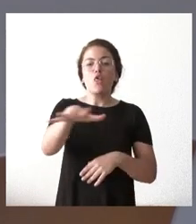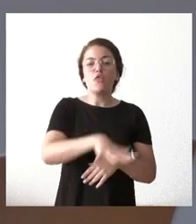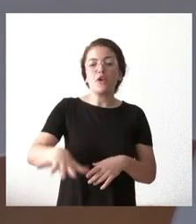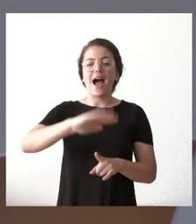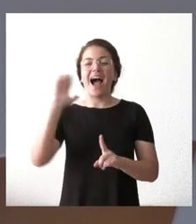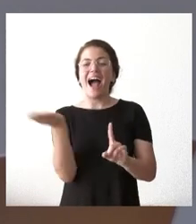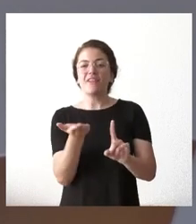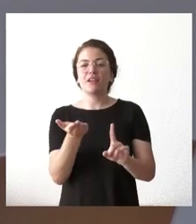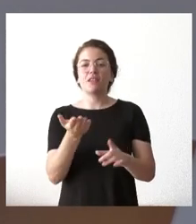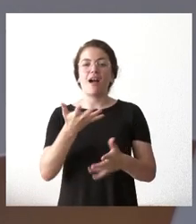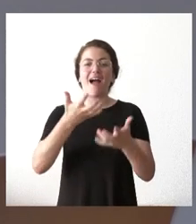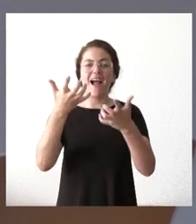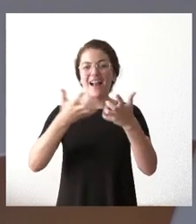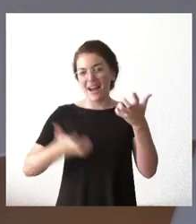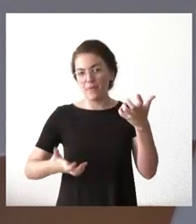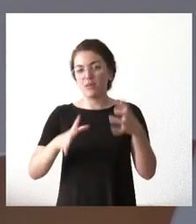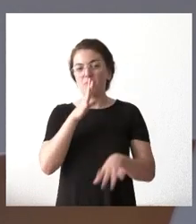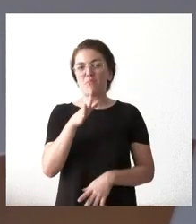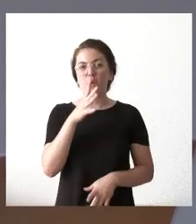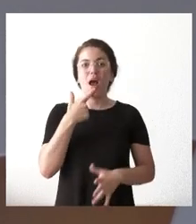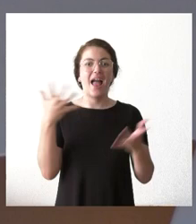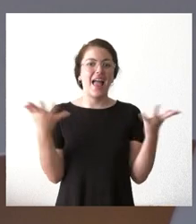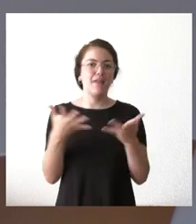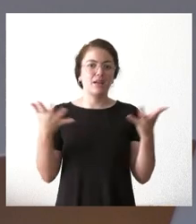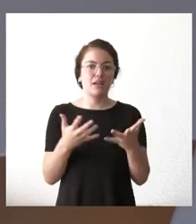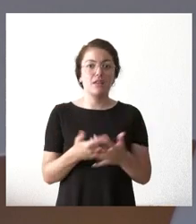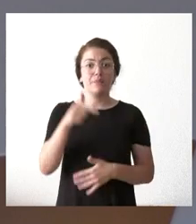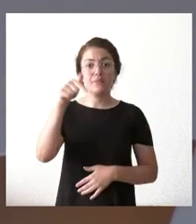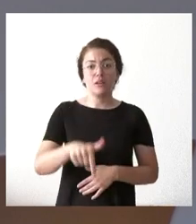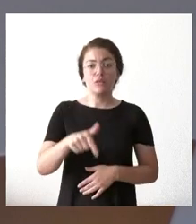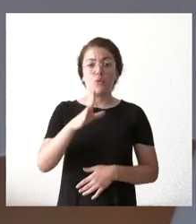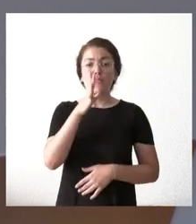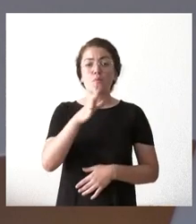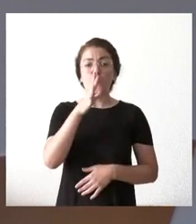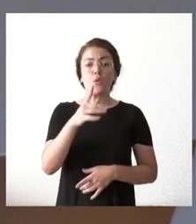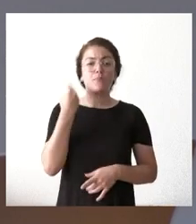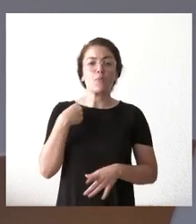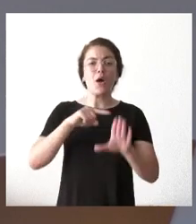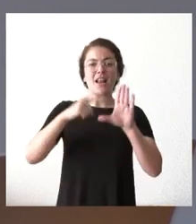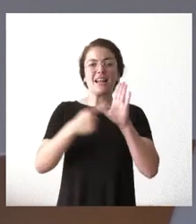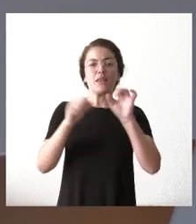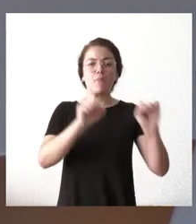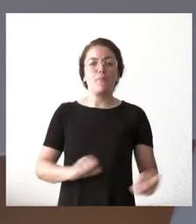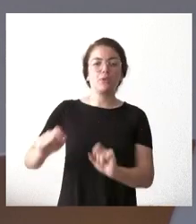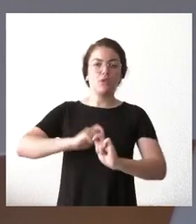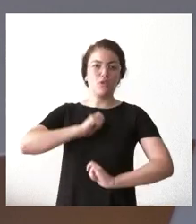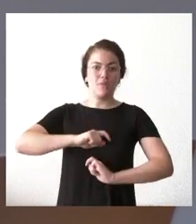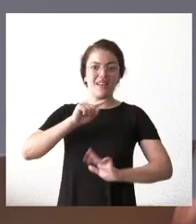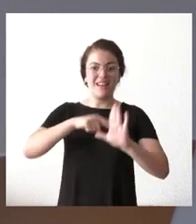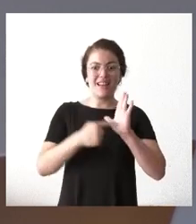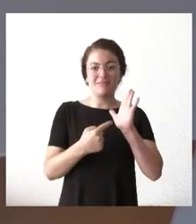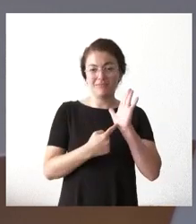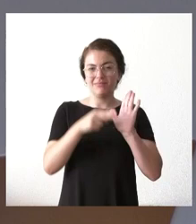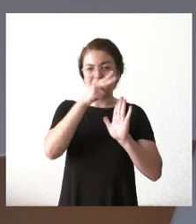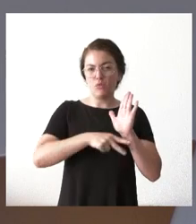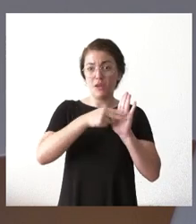emergencia de protección civil. Y eso se regula, bueno, en la Ley Nacional del Sistema Nacional de Protección Civil, una ley, la Ley 17 de